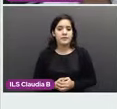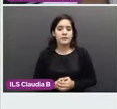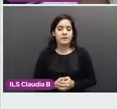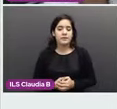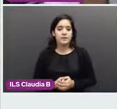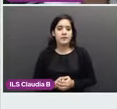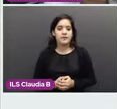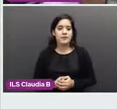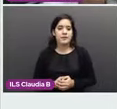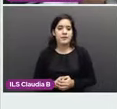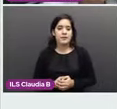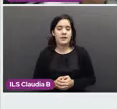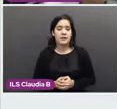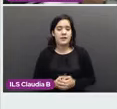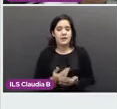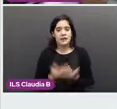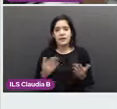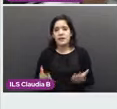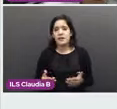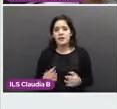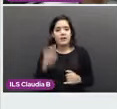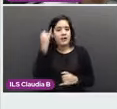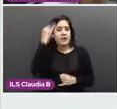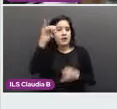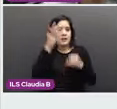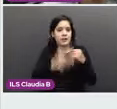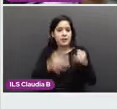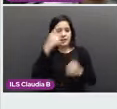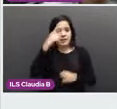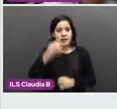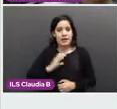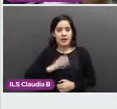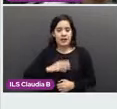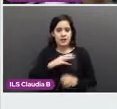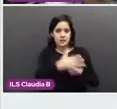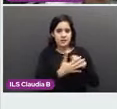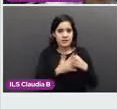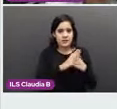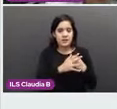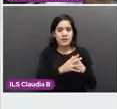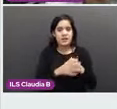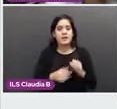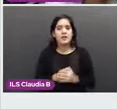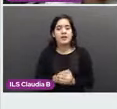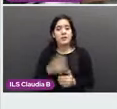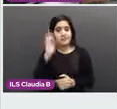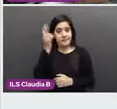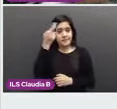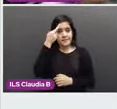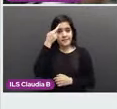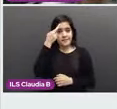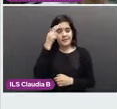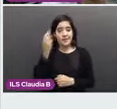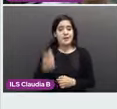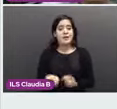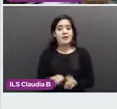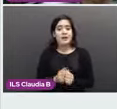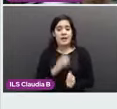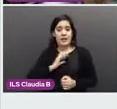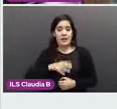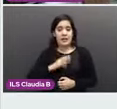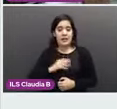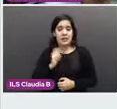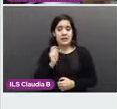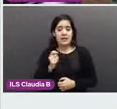Como conclusiones para el cáncer, pues vemos, hay que recordar que es la primer causa de muerte, que la autoexploración es lo más importante,